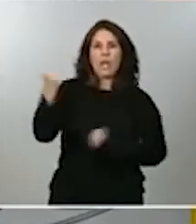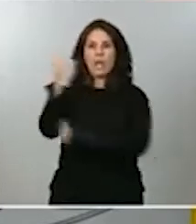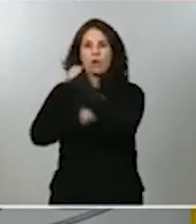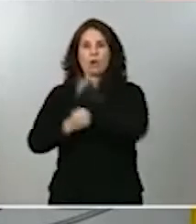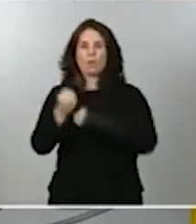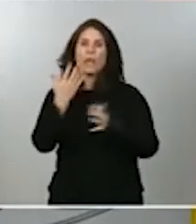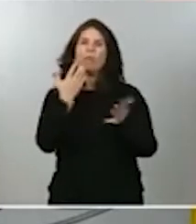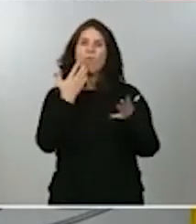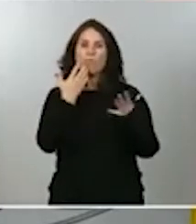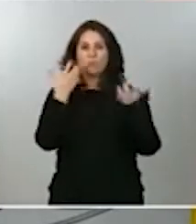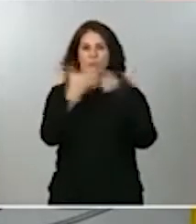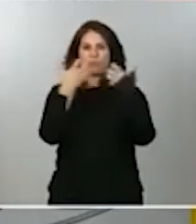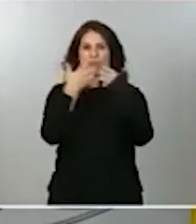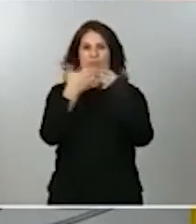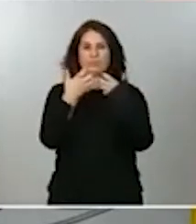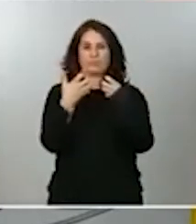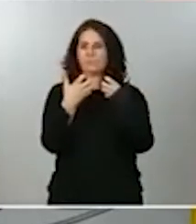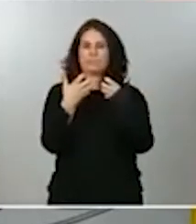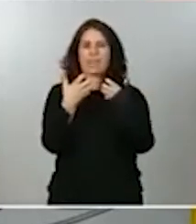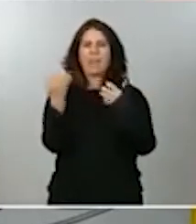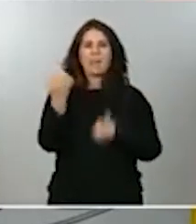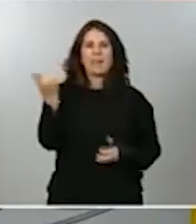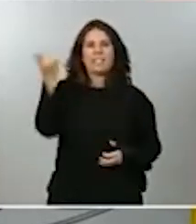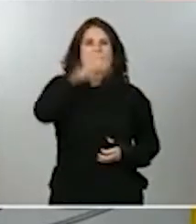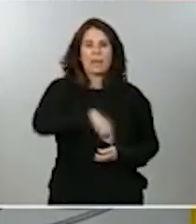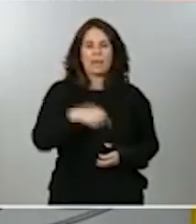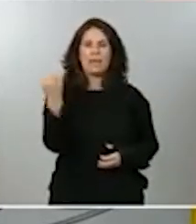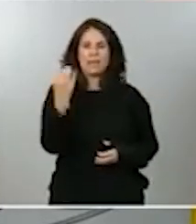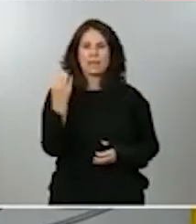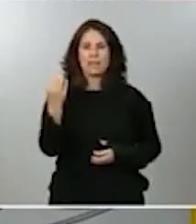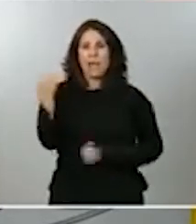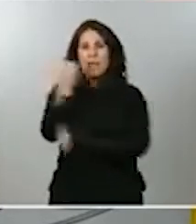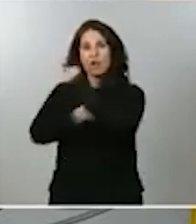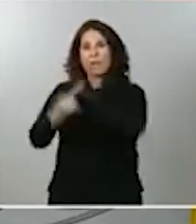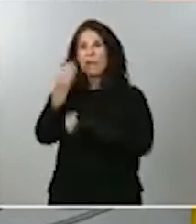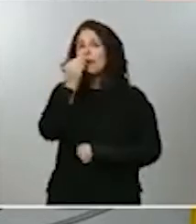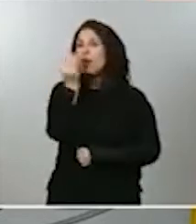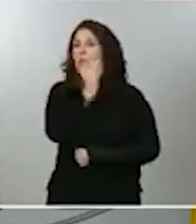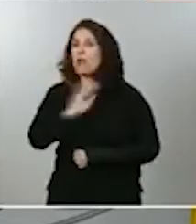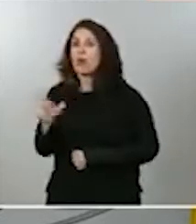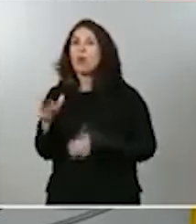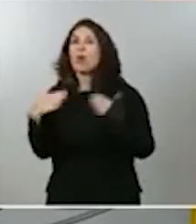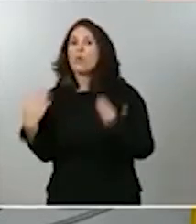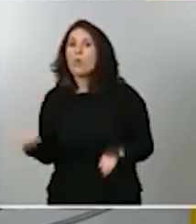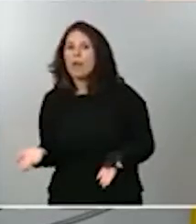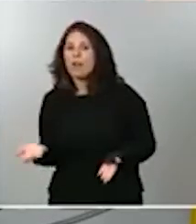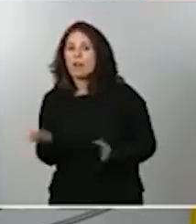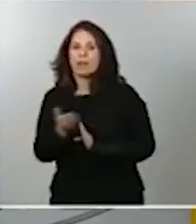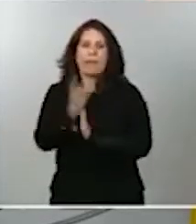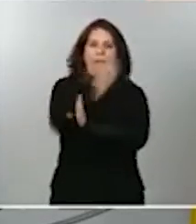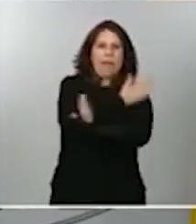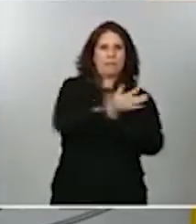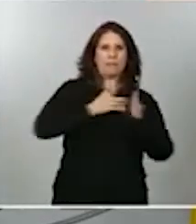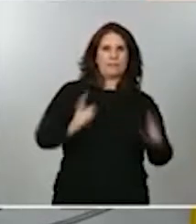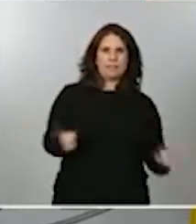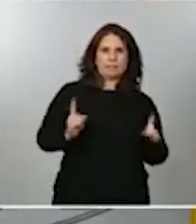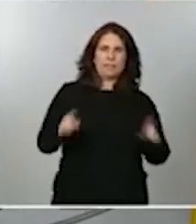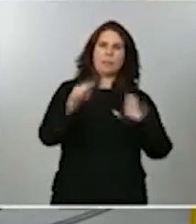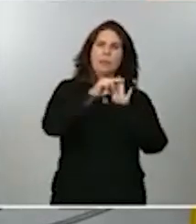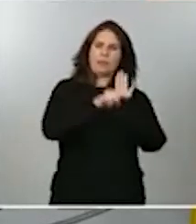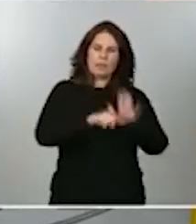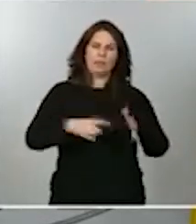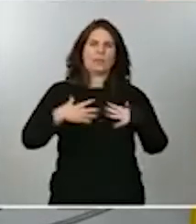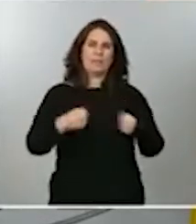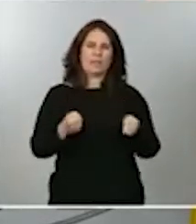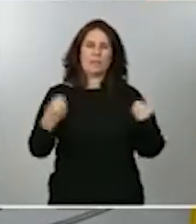que, en este momento, la mejor receta económica es que se apliquen de forma anticipada las medidas sanitarias para